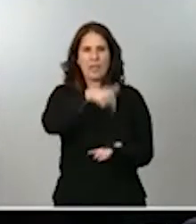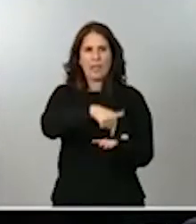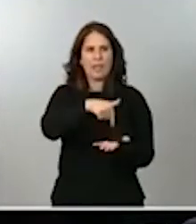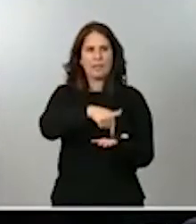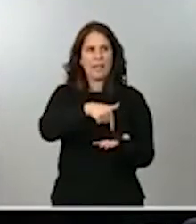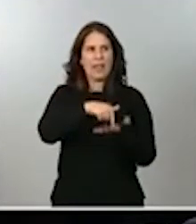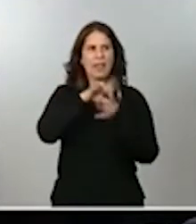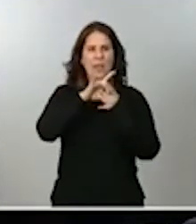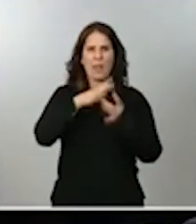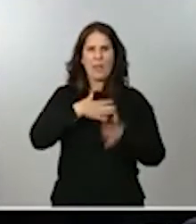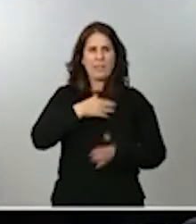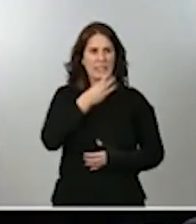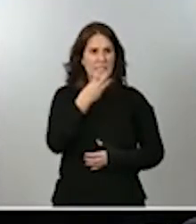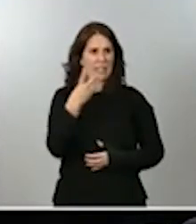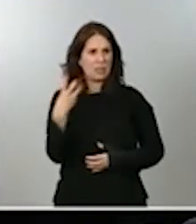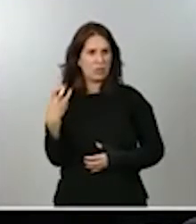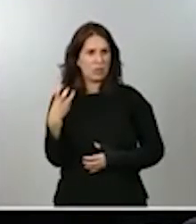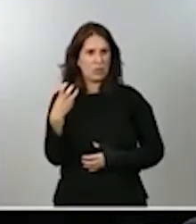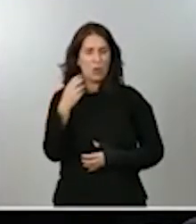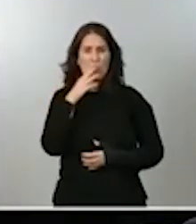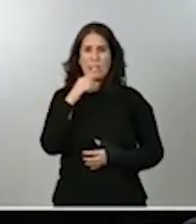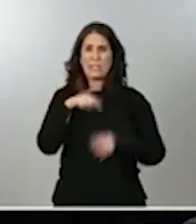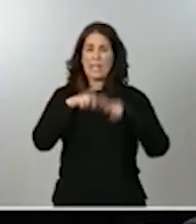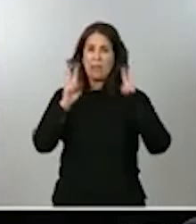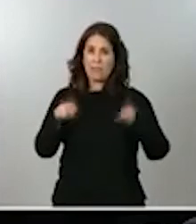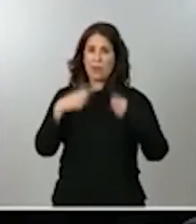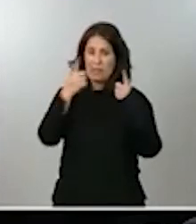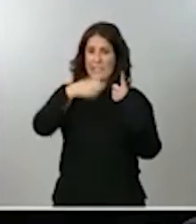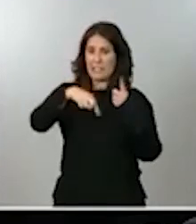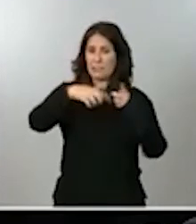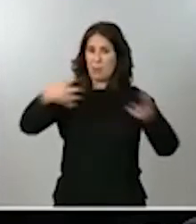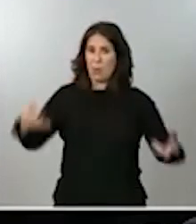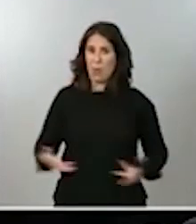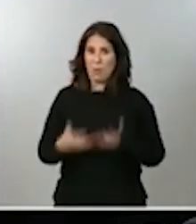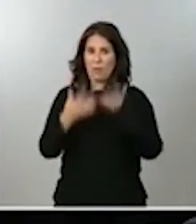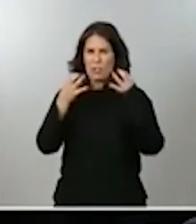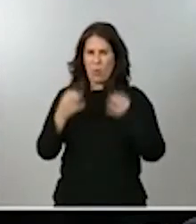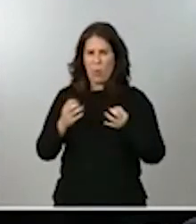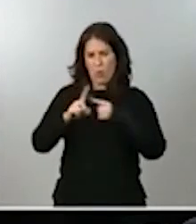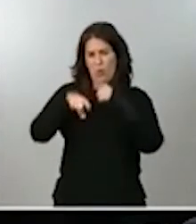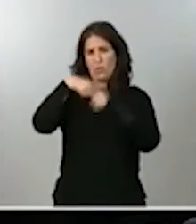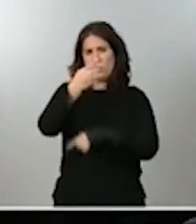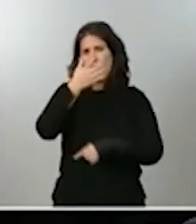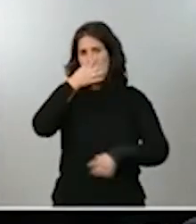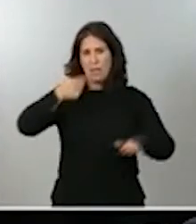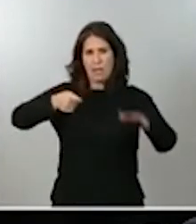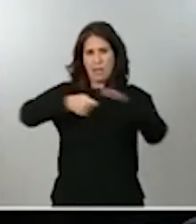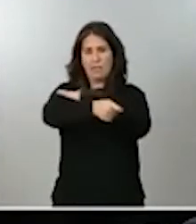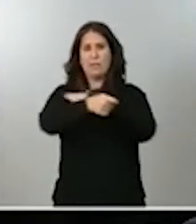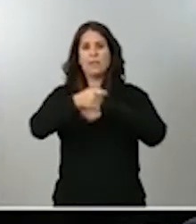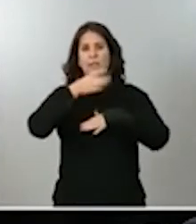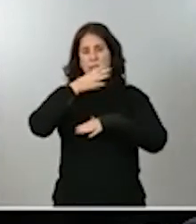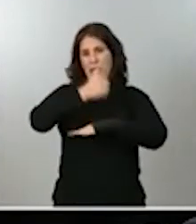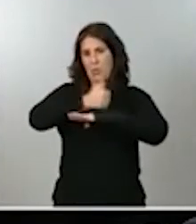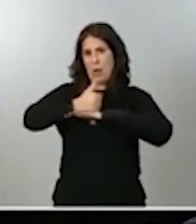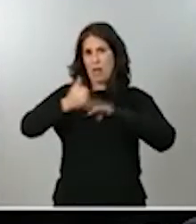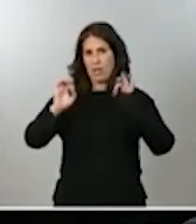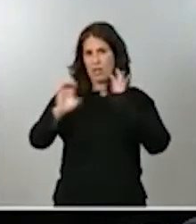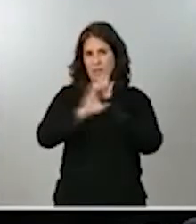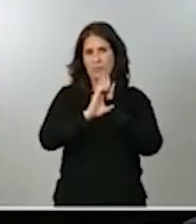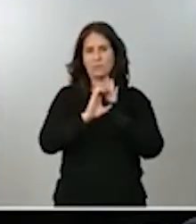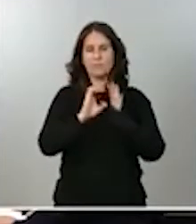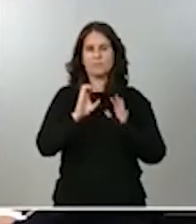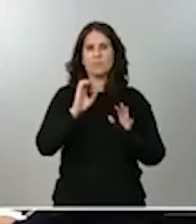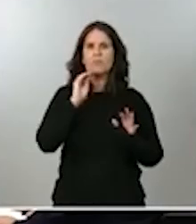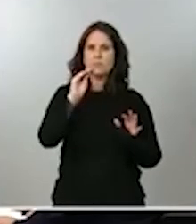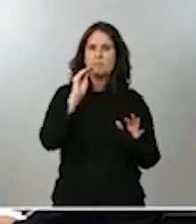reforma que ustedes están promoviendo muy probablemente sea recurrida ante el Tribunal Constitucional. Quiera preguntarles si no creen que puede ser